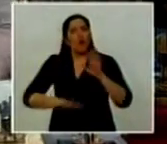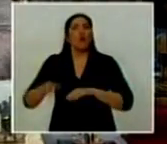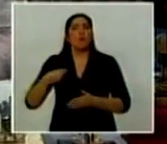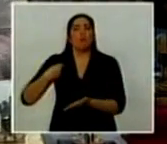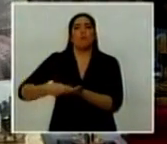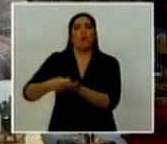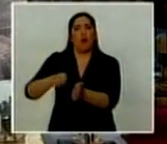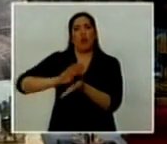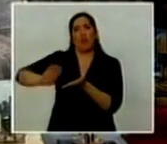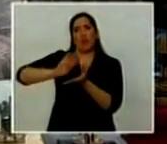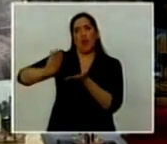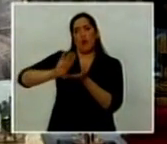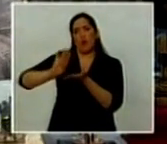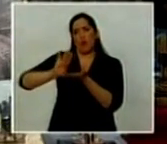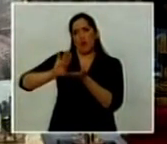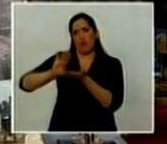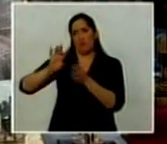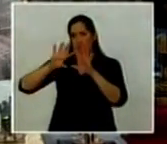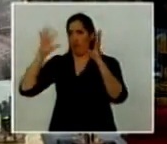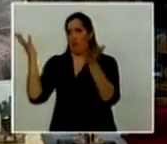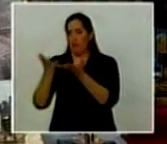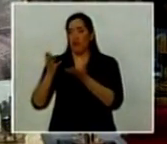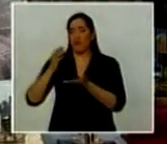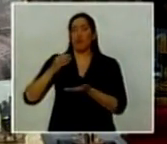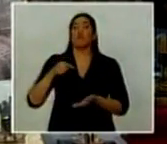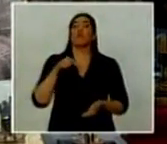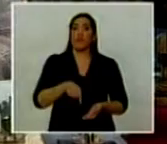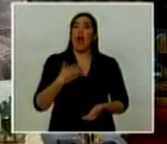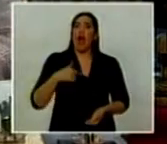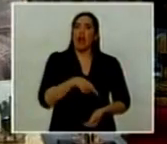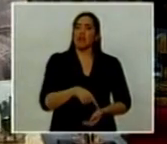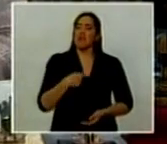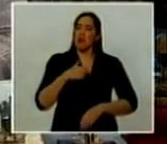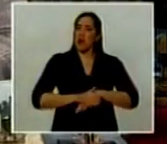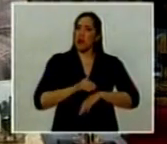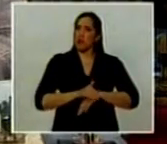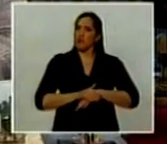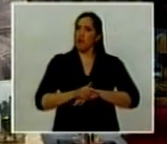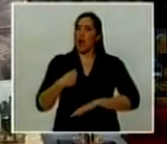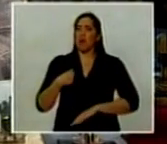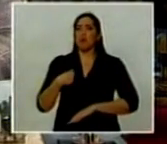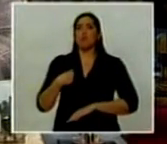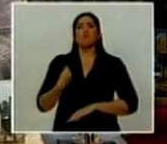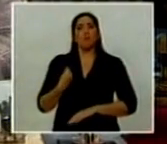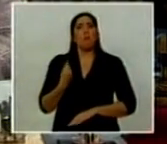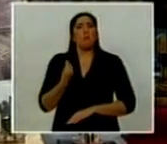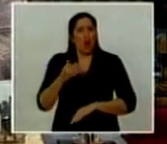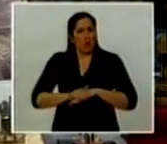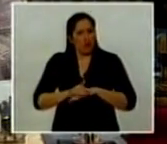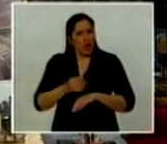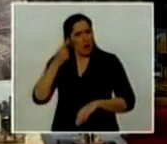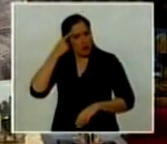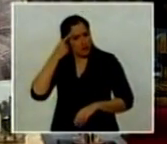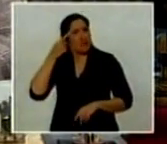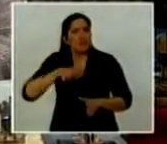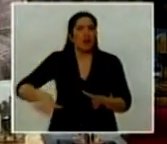Argentina no solamente ha ejercido su responsabilidad frente a sus compatriotas, sino que también Argentina ha